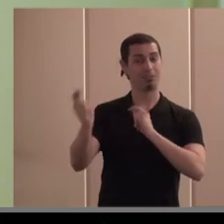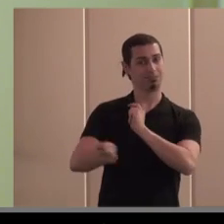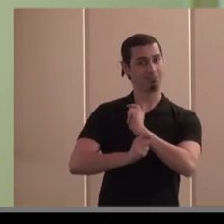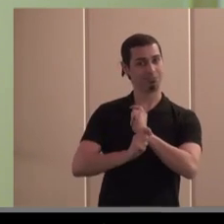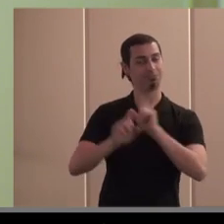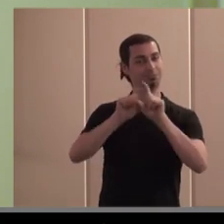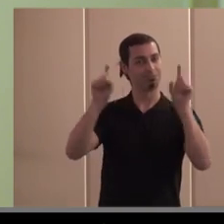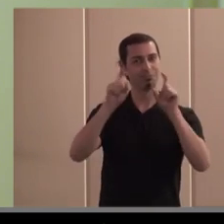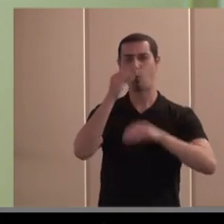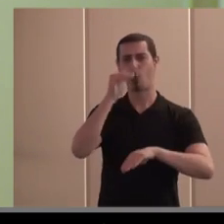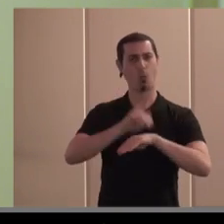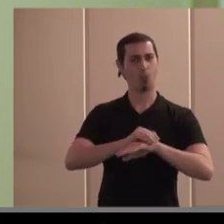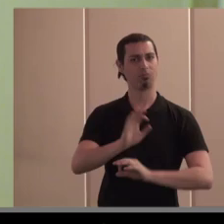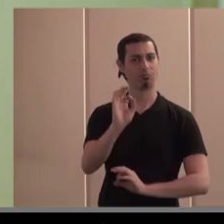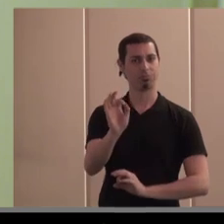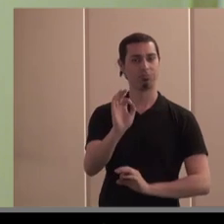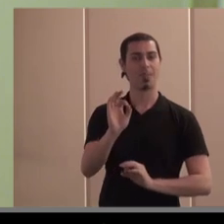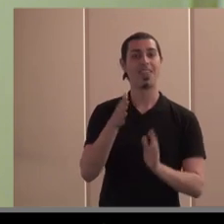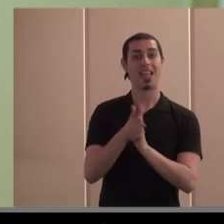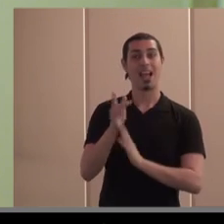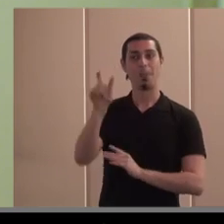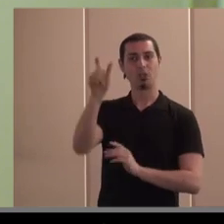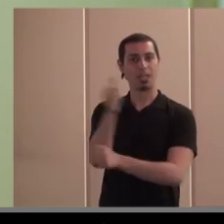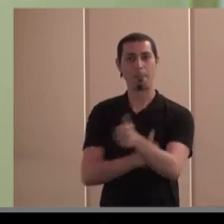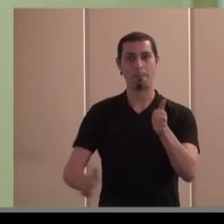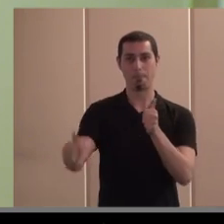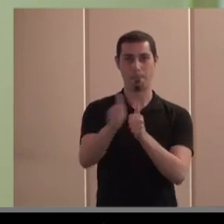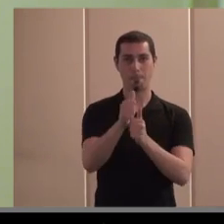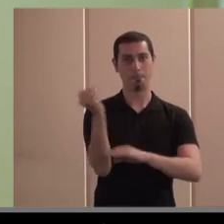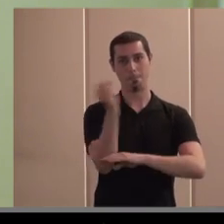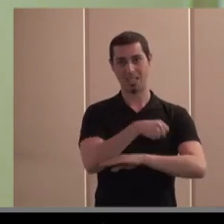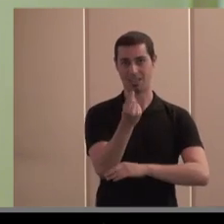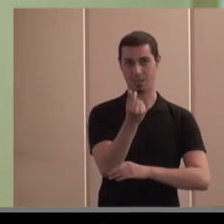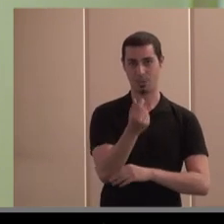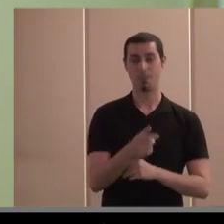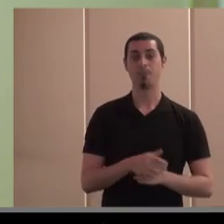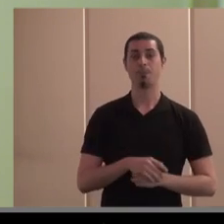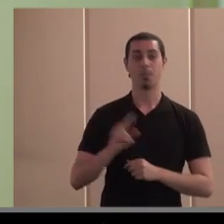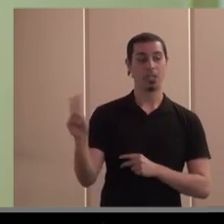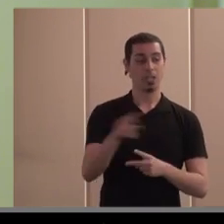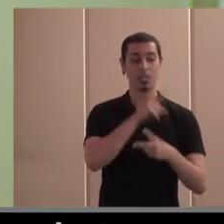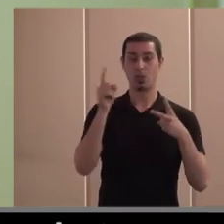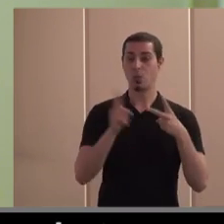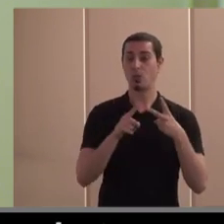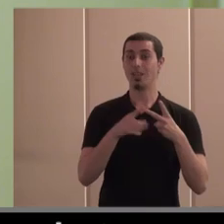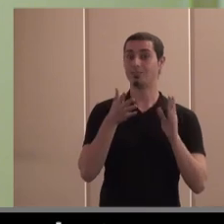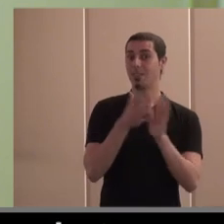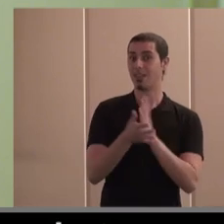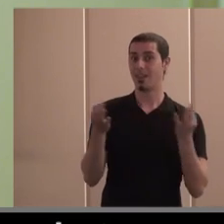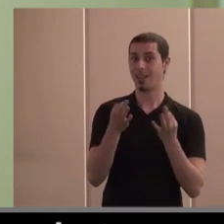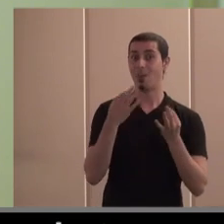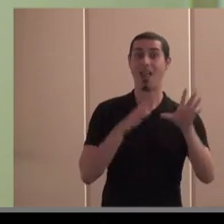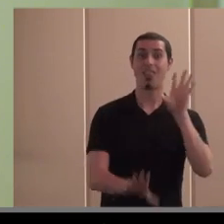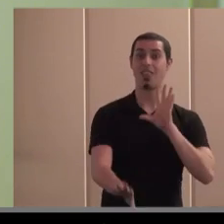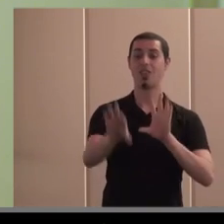empresarial, cumplen este principio, primacía de la persona por encima del capital, importante. Segunda cosa importante, esto implica que la